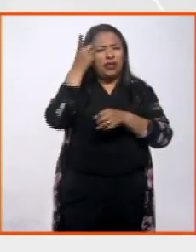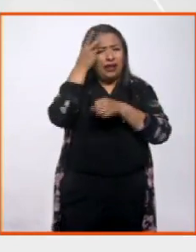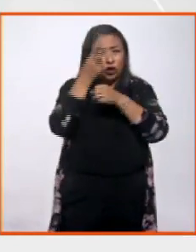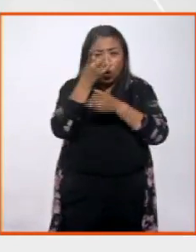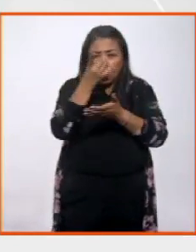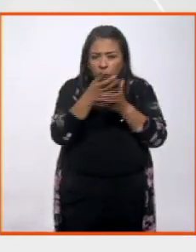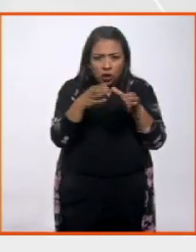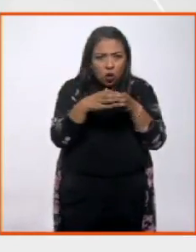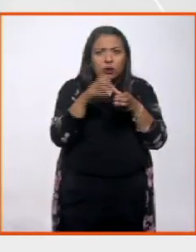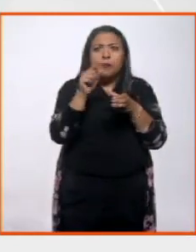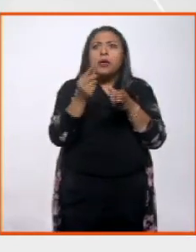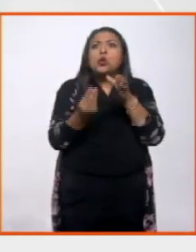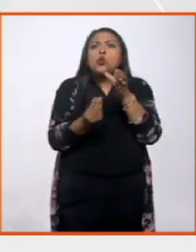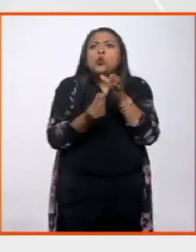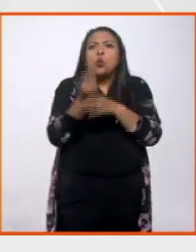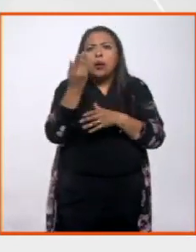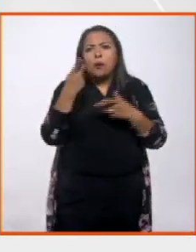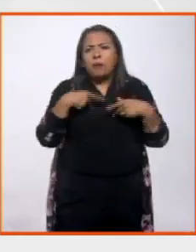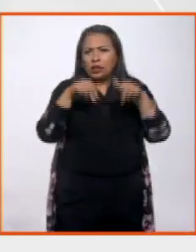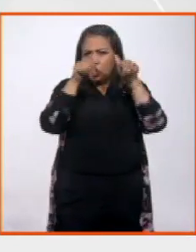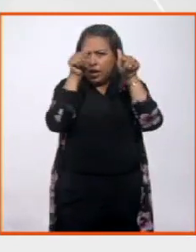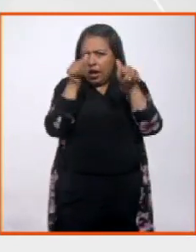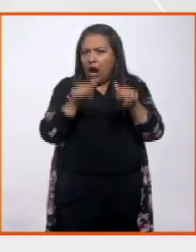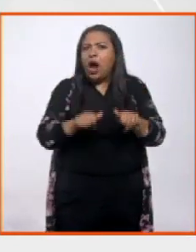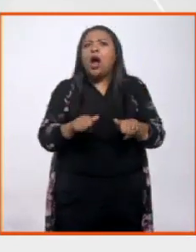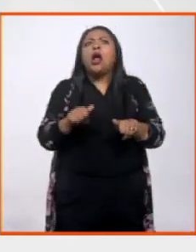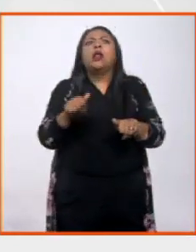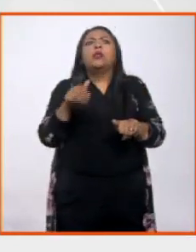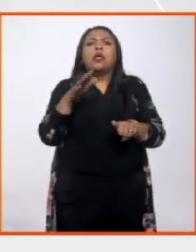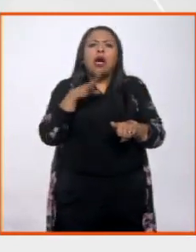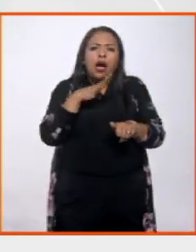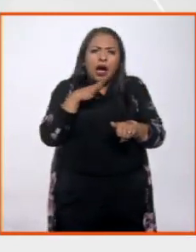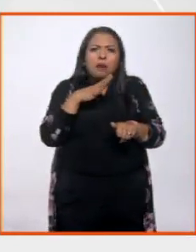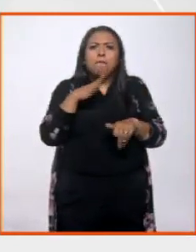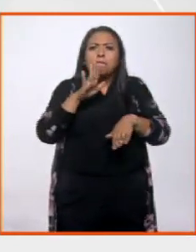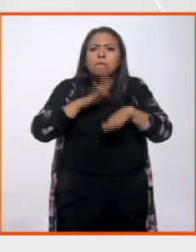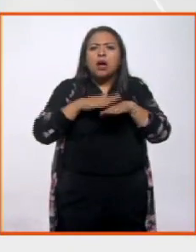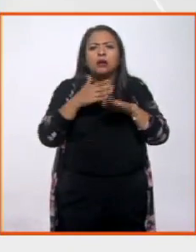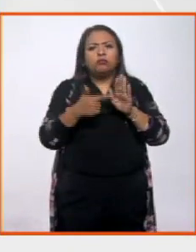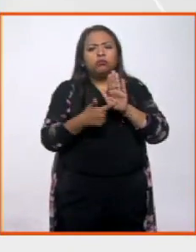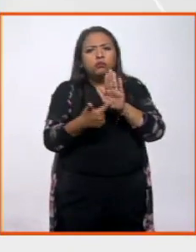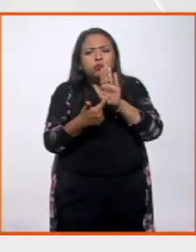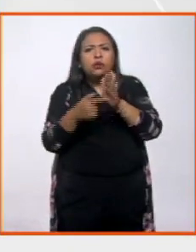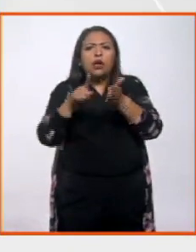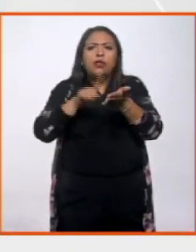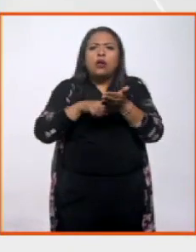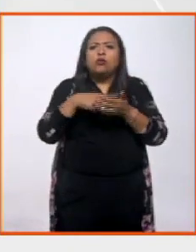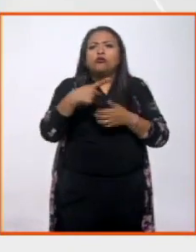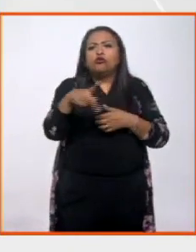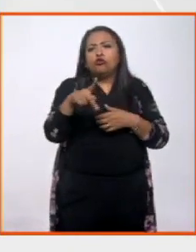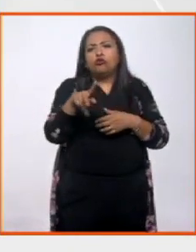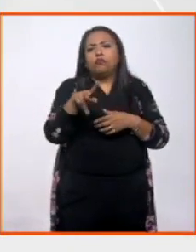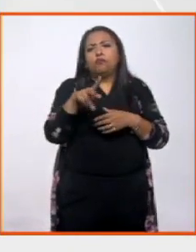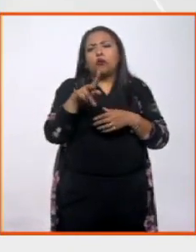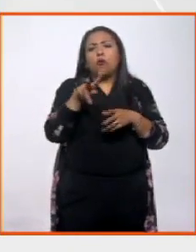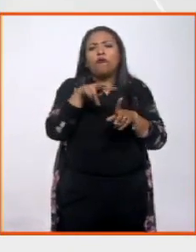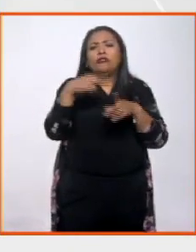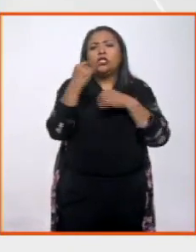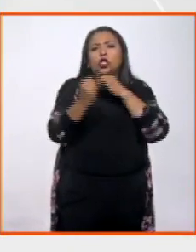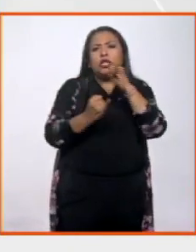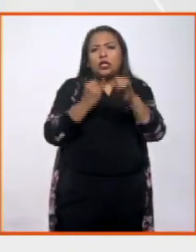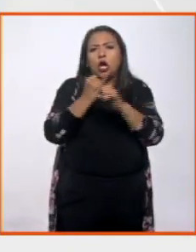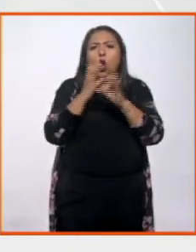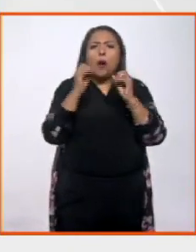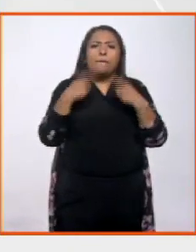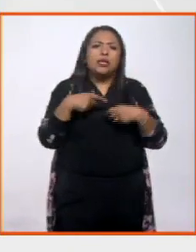sino también una generación emergente de artistas de media carrera que están cada vez más presentes en el panorama internacional o